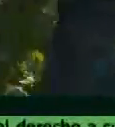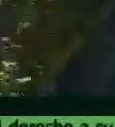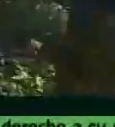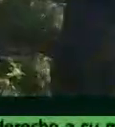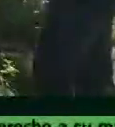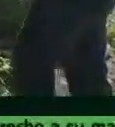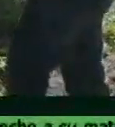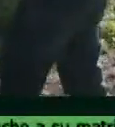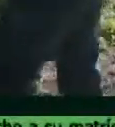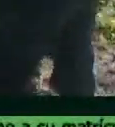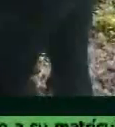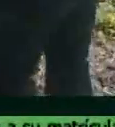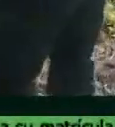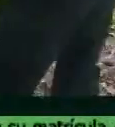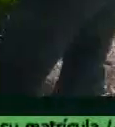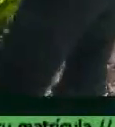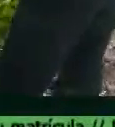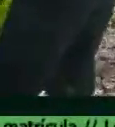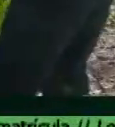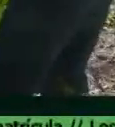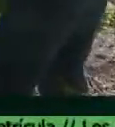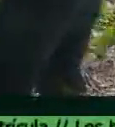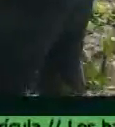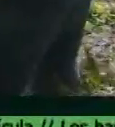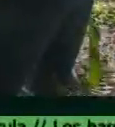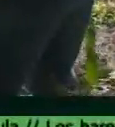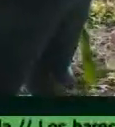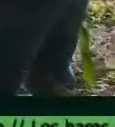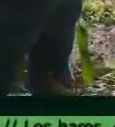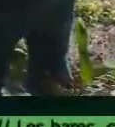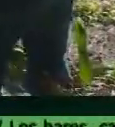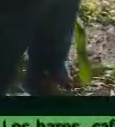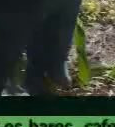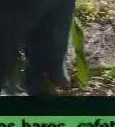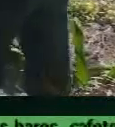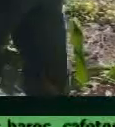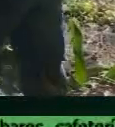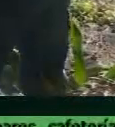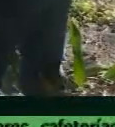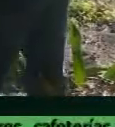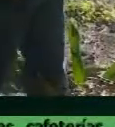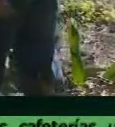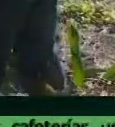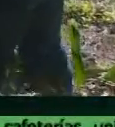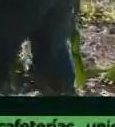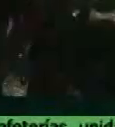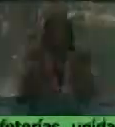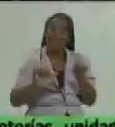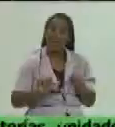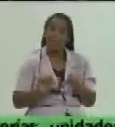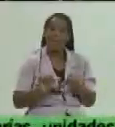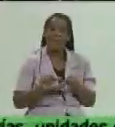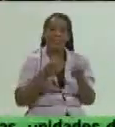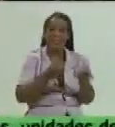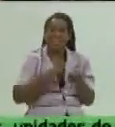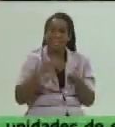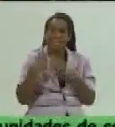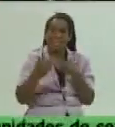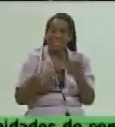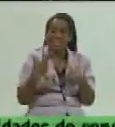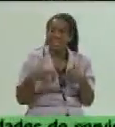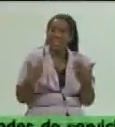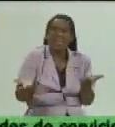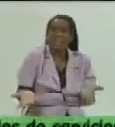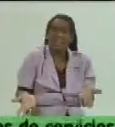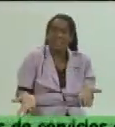fruto en más de 15 mil tenentes de tierra nos toca a nosotros el sistema de la agricultura evaluar que se está haciendo con cada